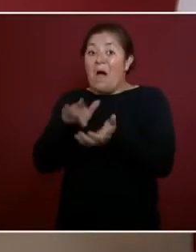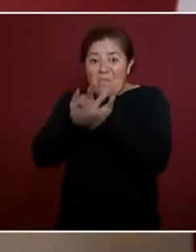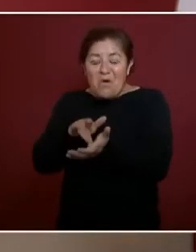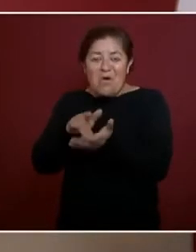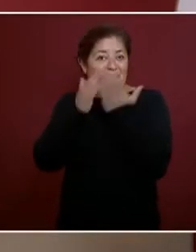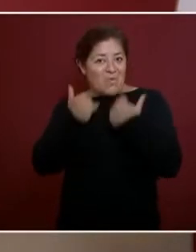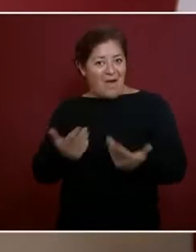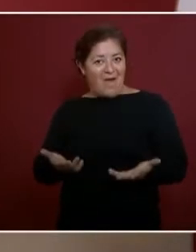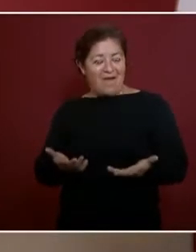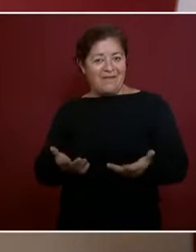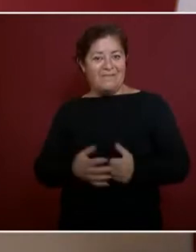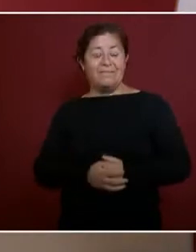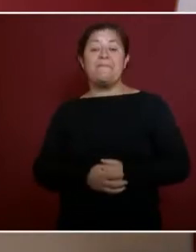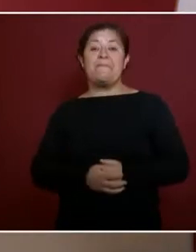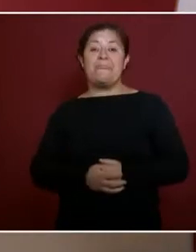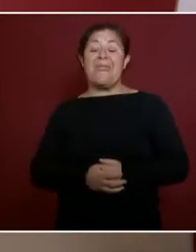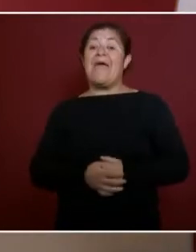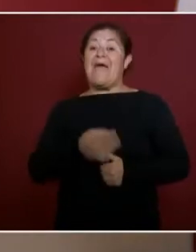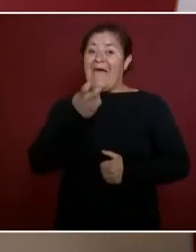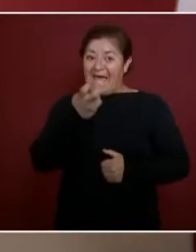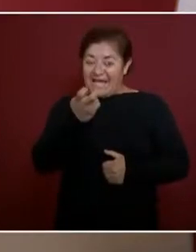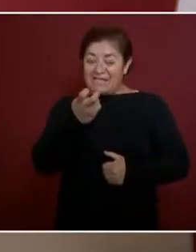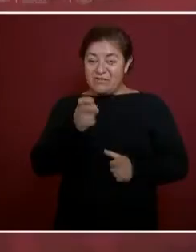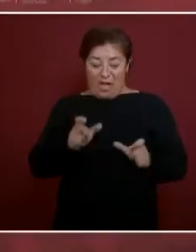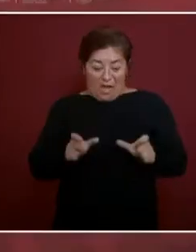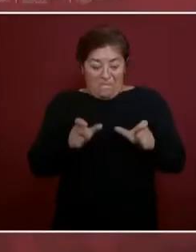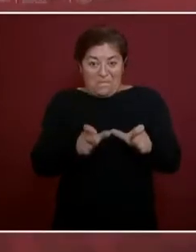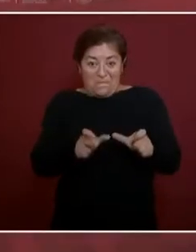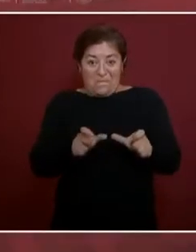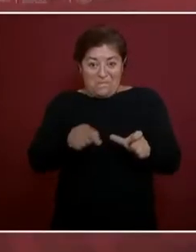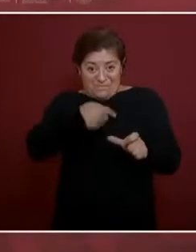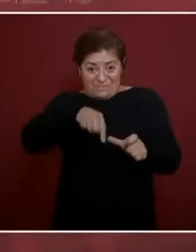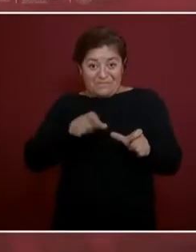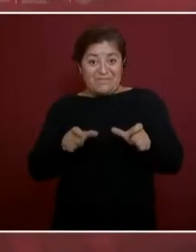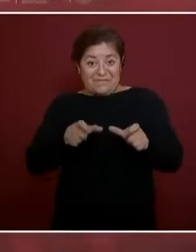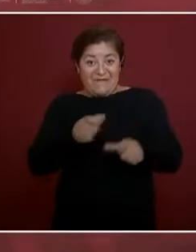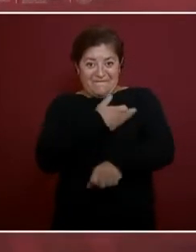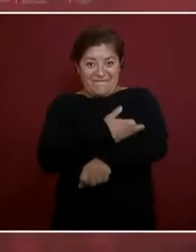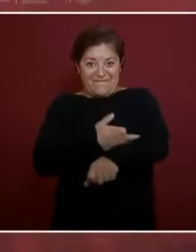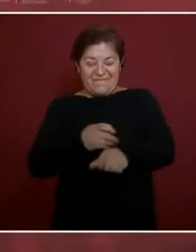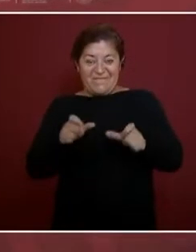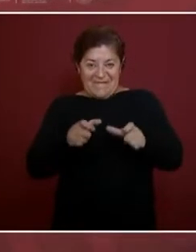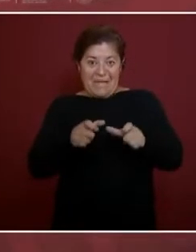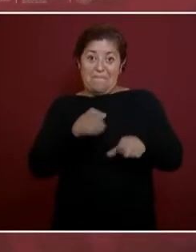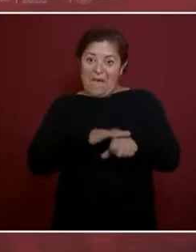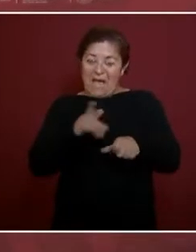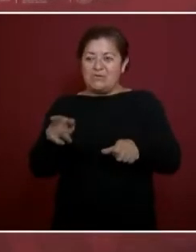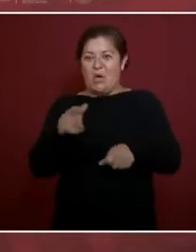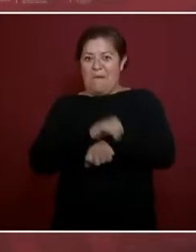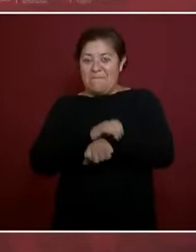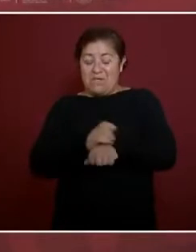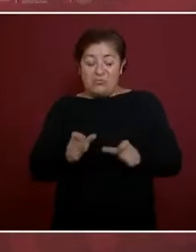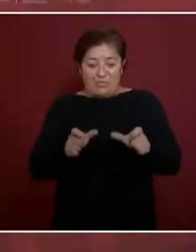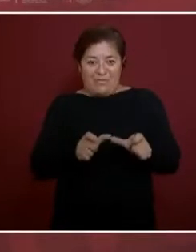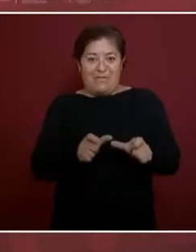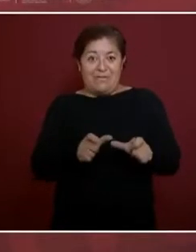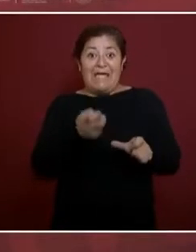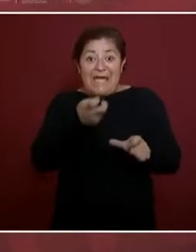de los mexicanos, y de otros pueblos que tienen